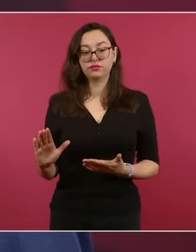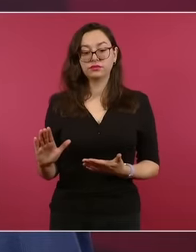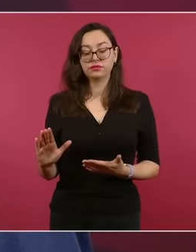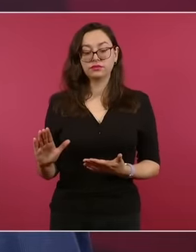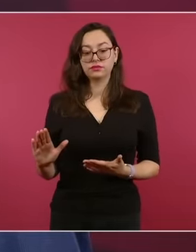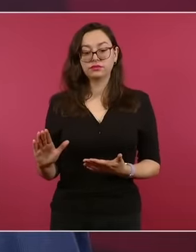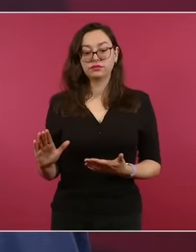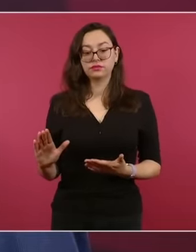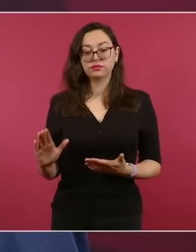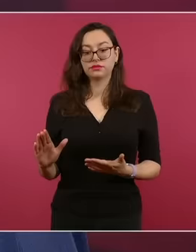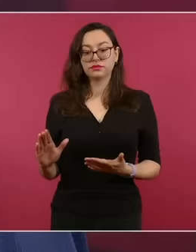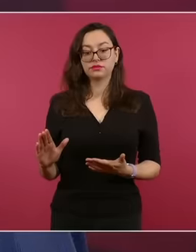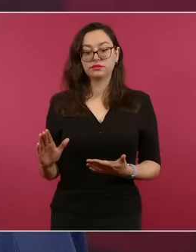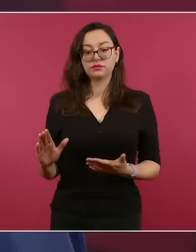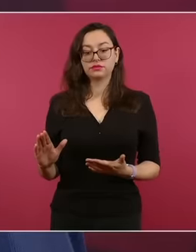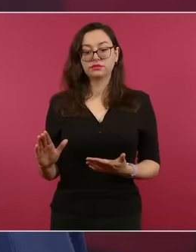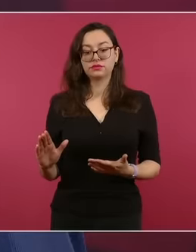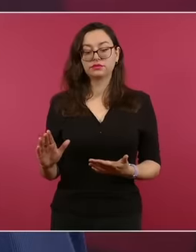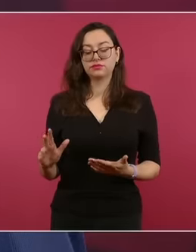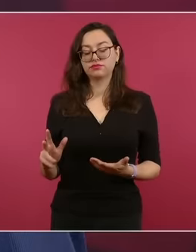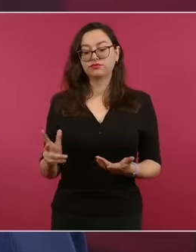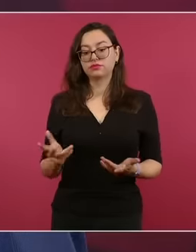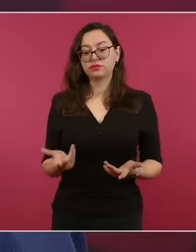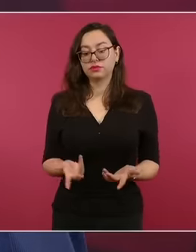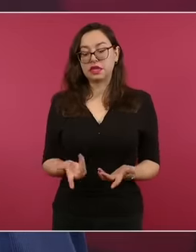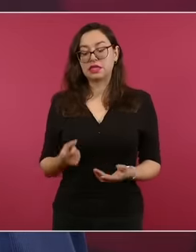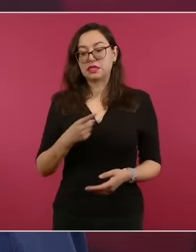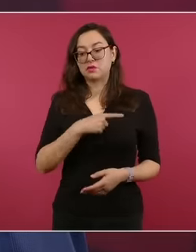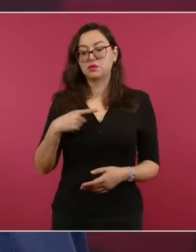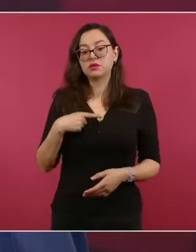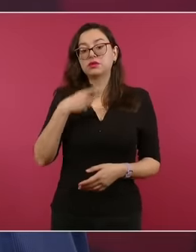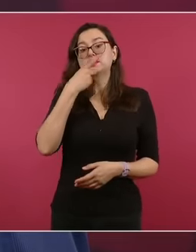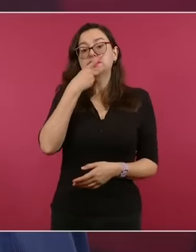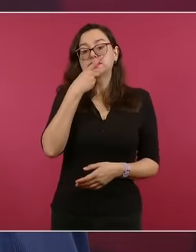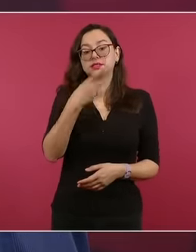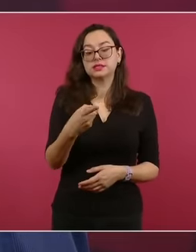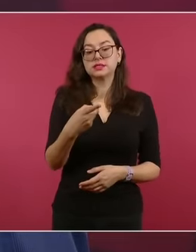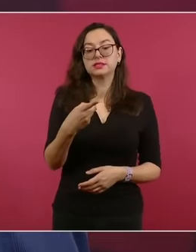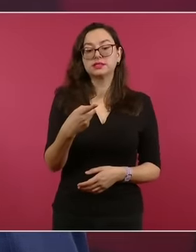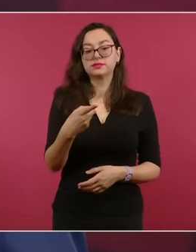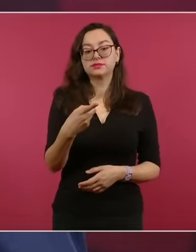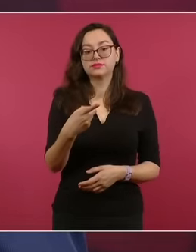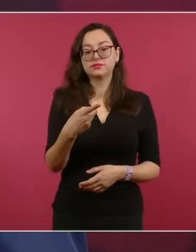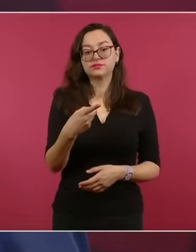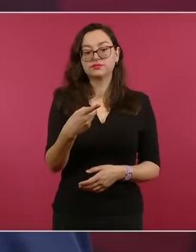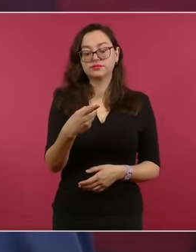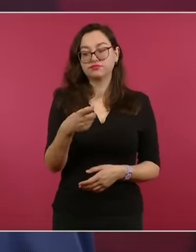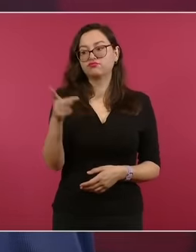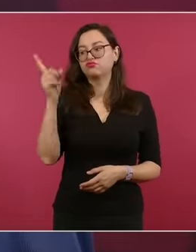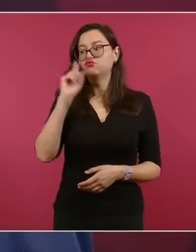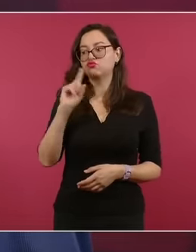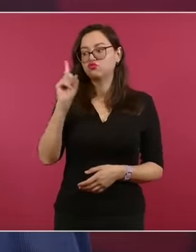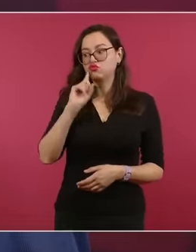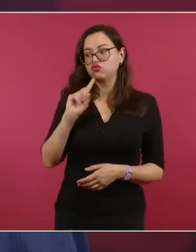miren lo que